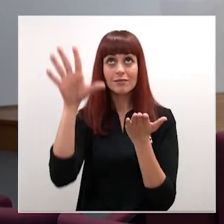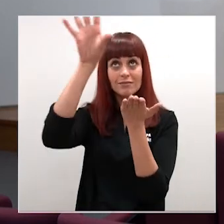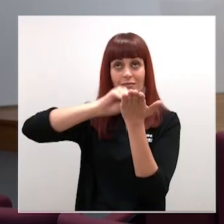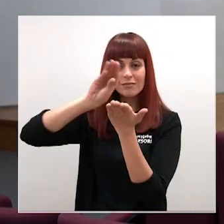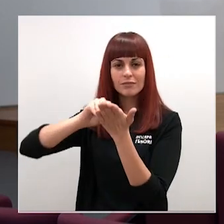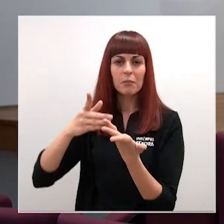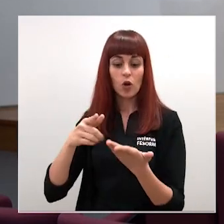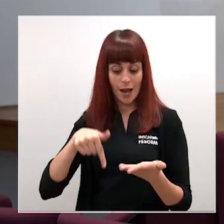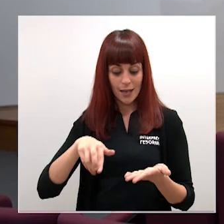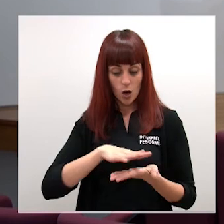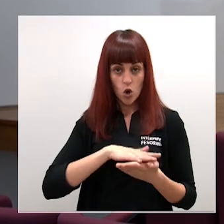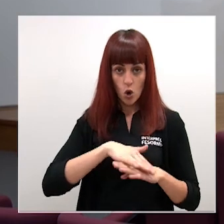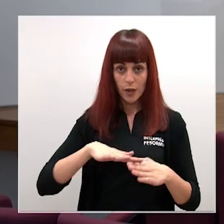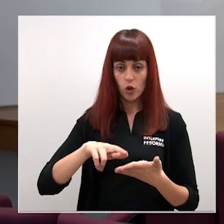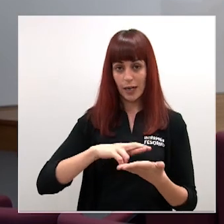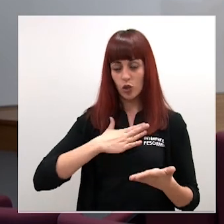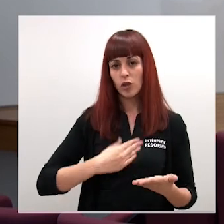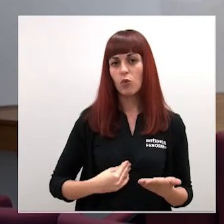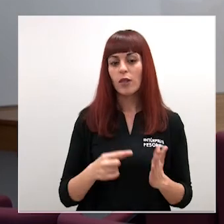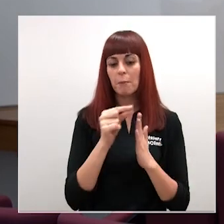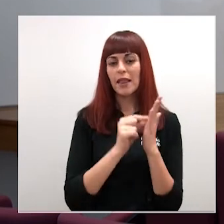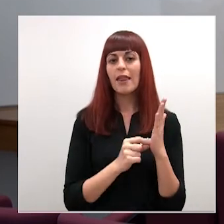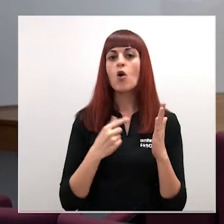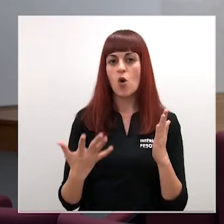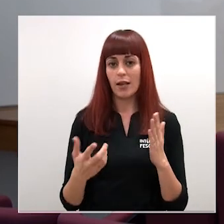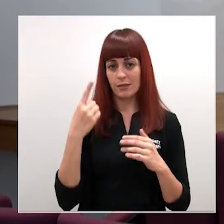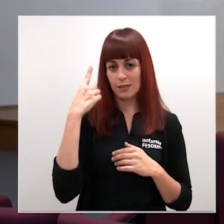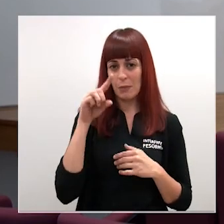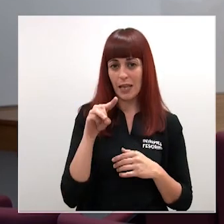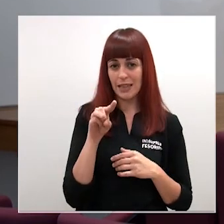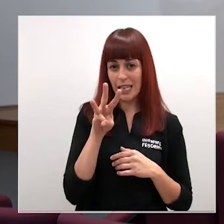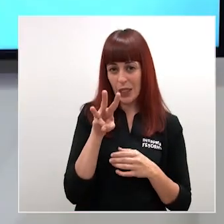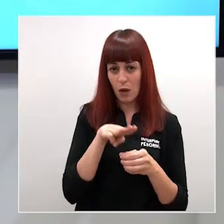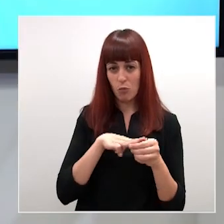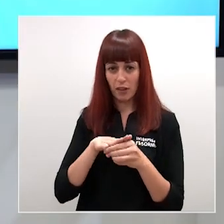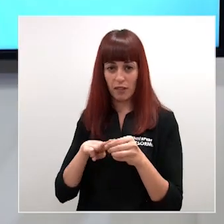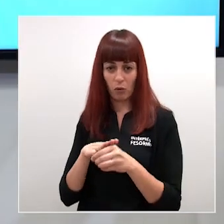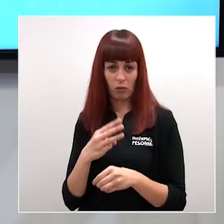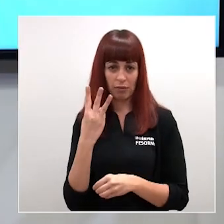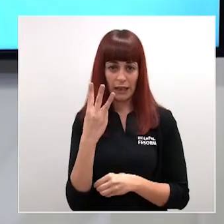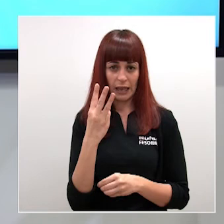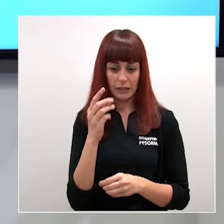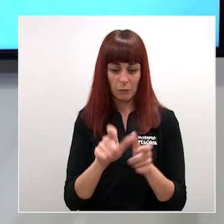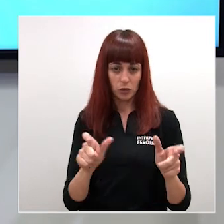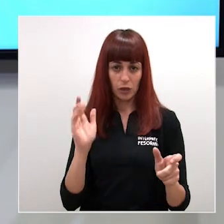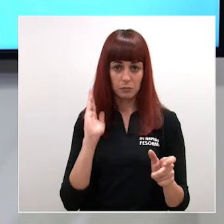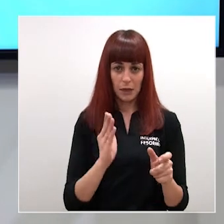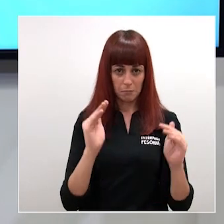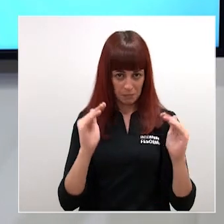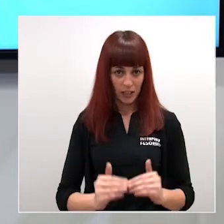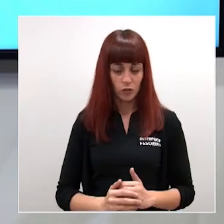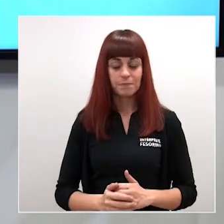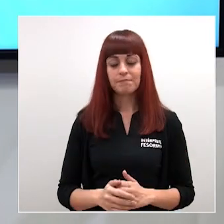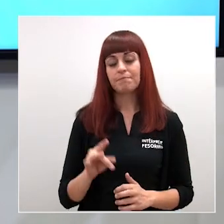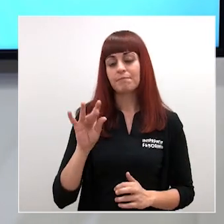el gobierno murciano? Y si tendrá en cuenta que hay 13 municipios con menos de 5 casos Sí como digo mañana